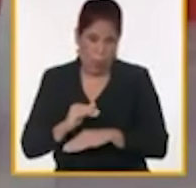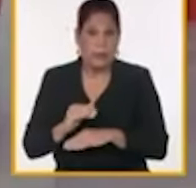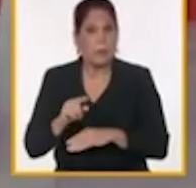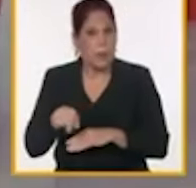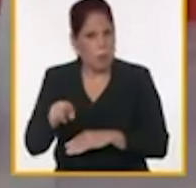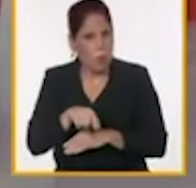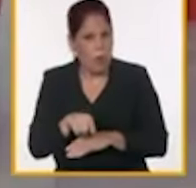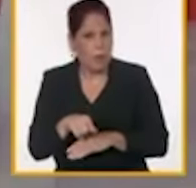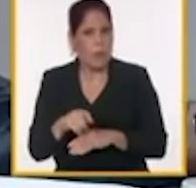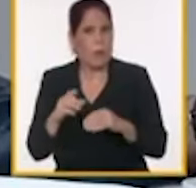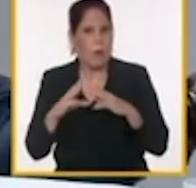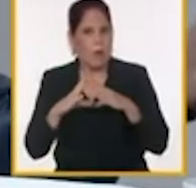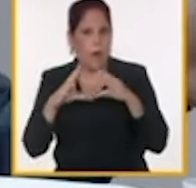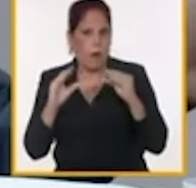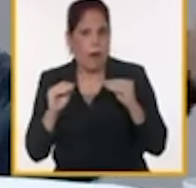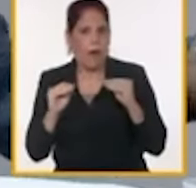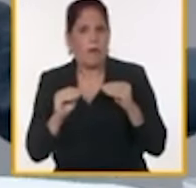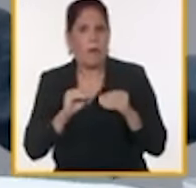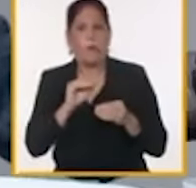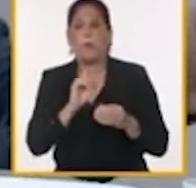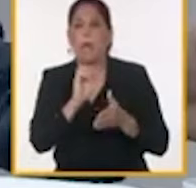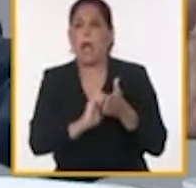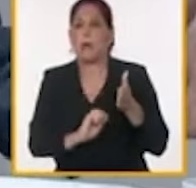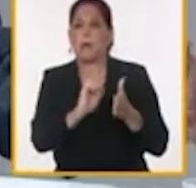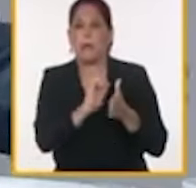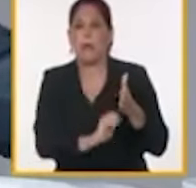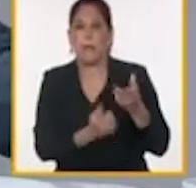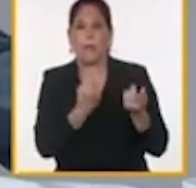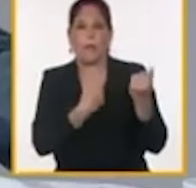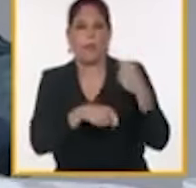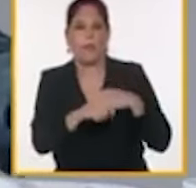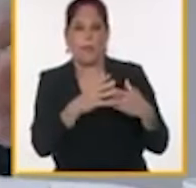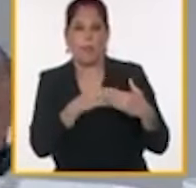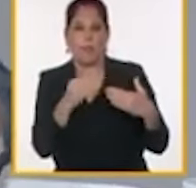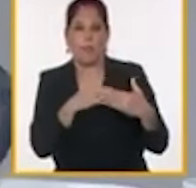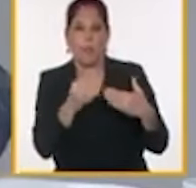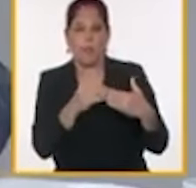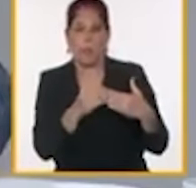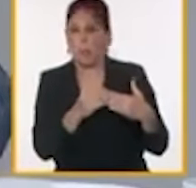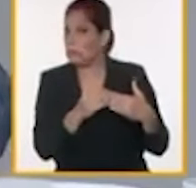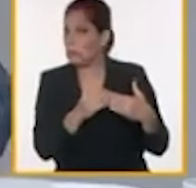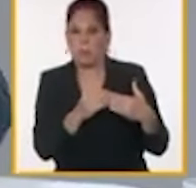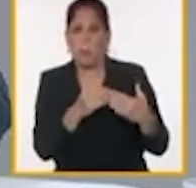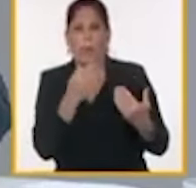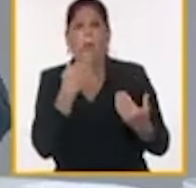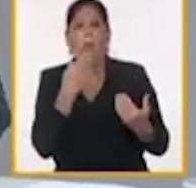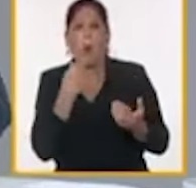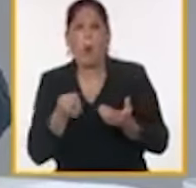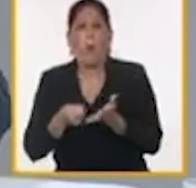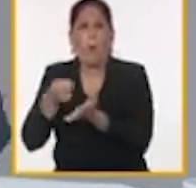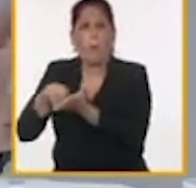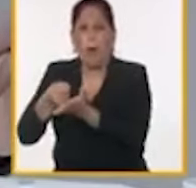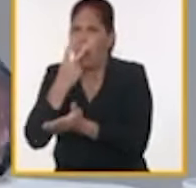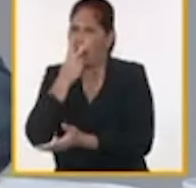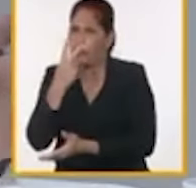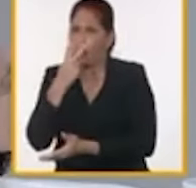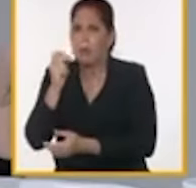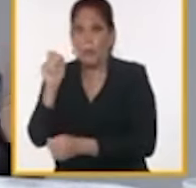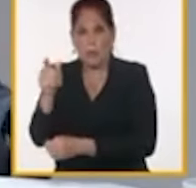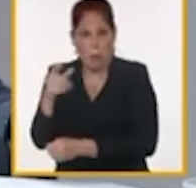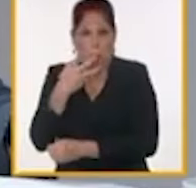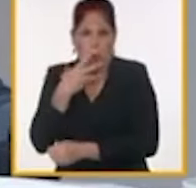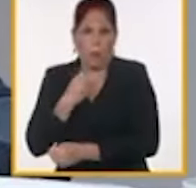tenido los carros que salen de la renta para su venta en divisa, no hemos tenido una fuente para atender a esas